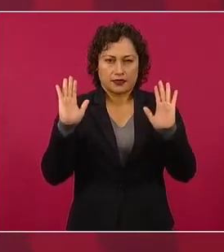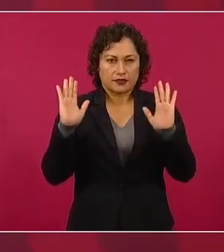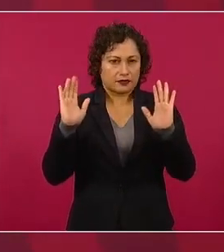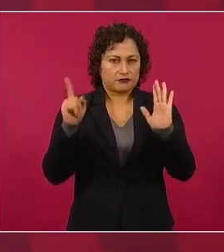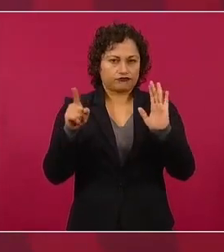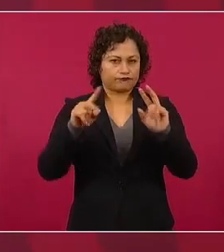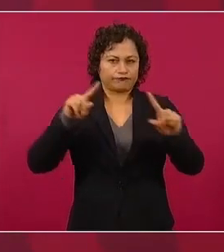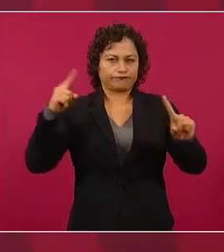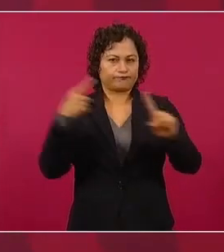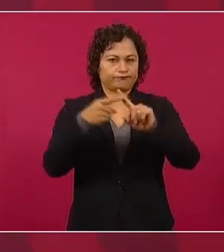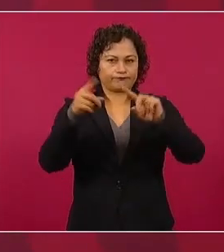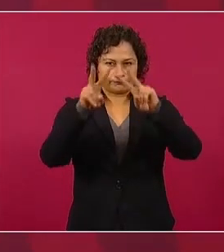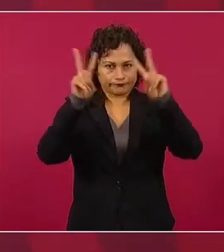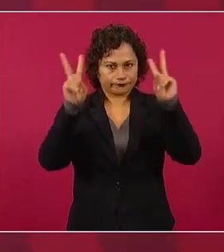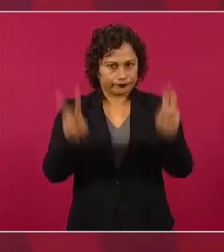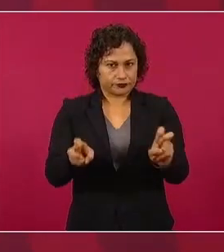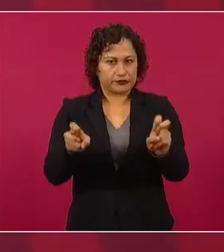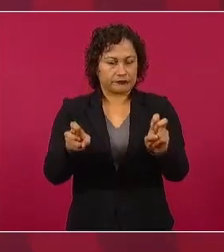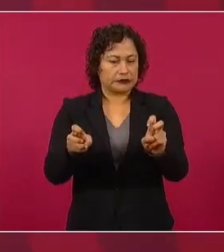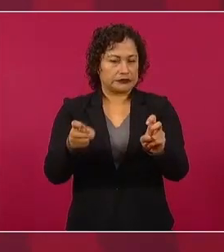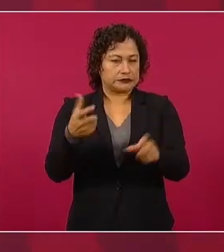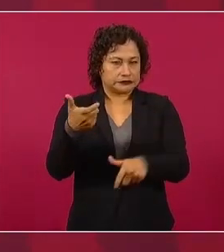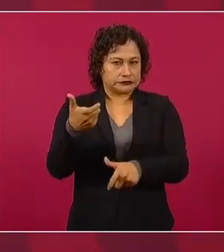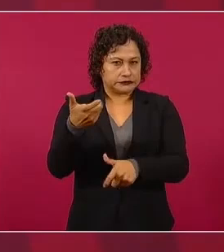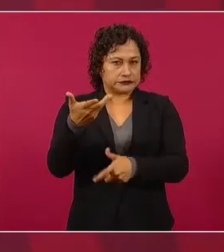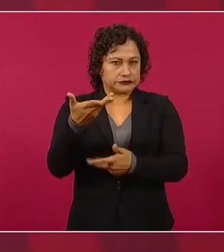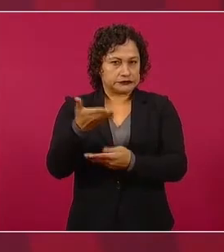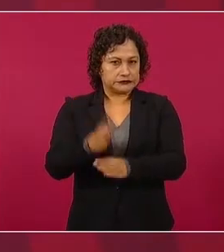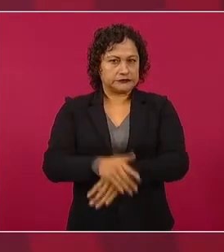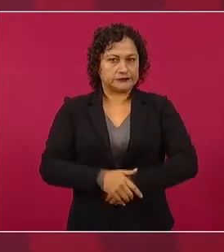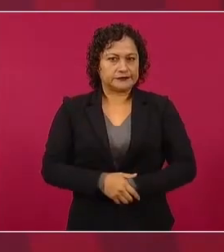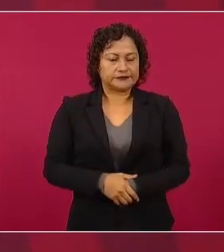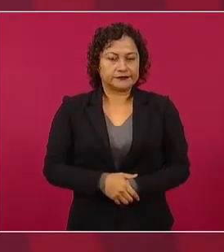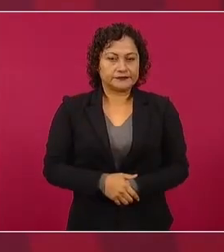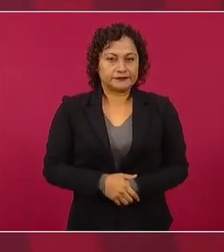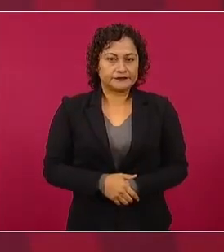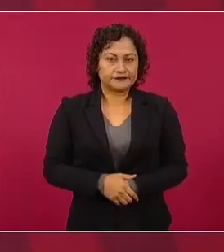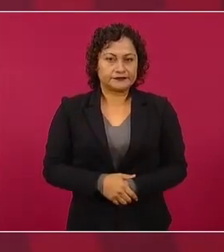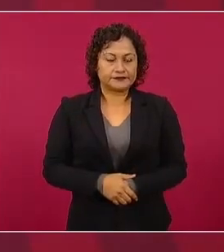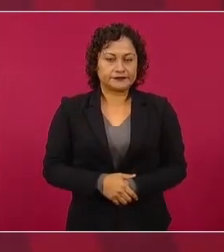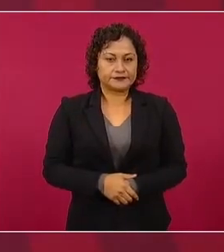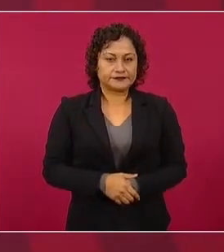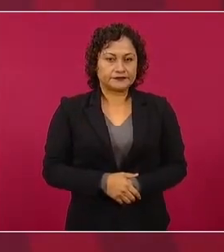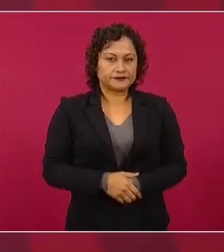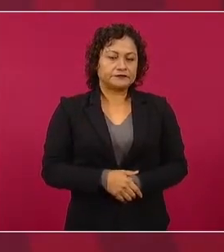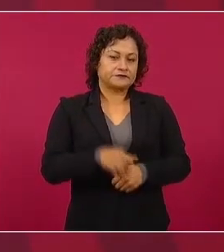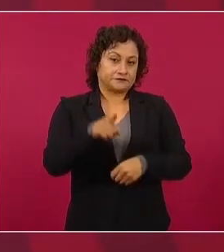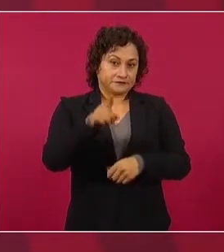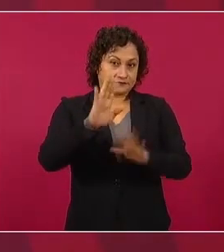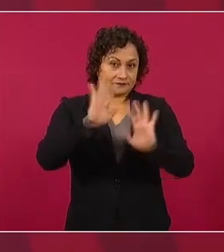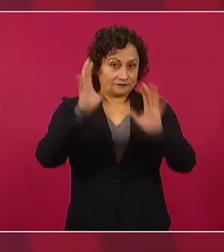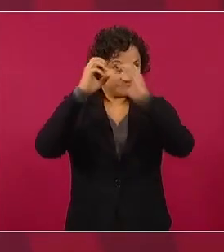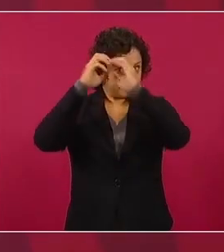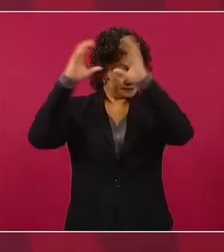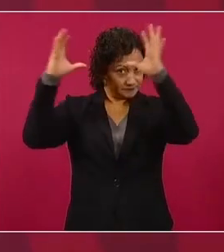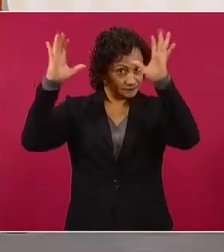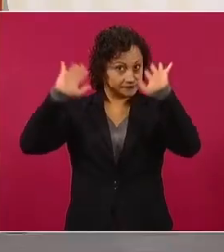ya se imaginaron cuál,